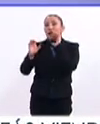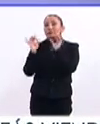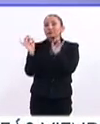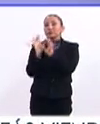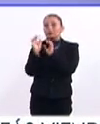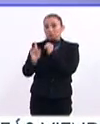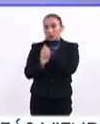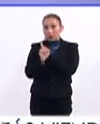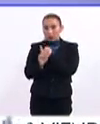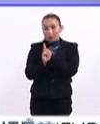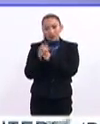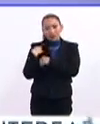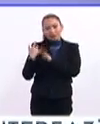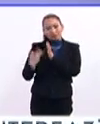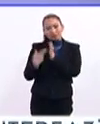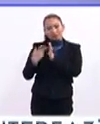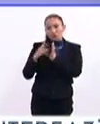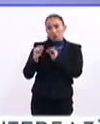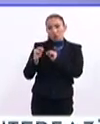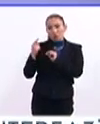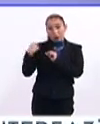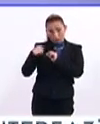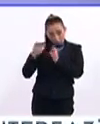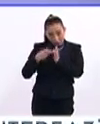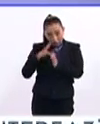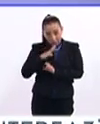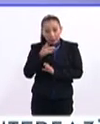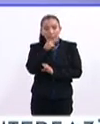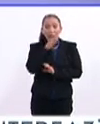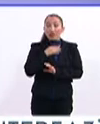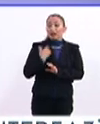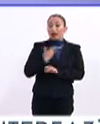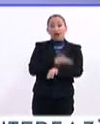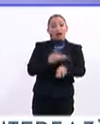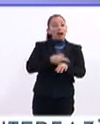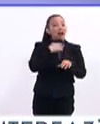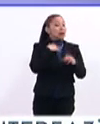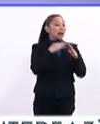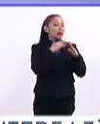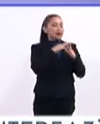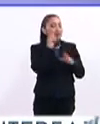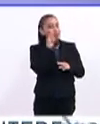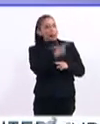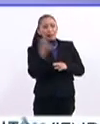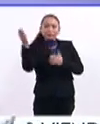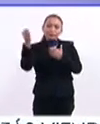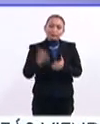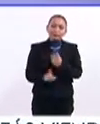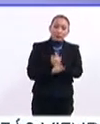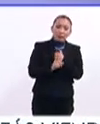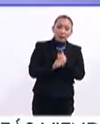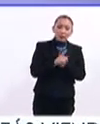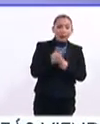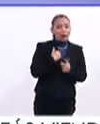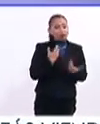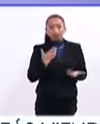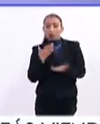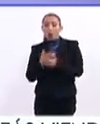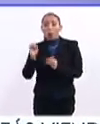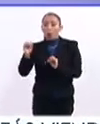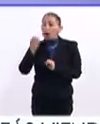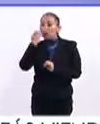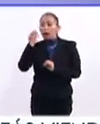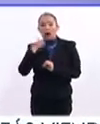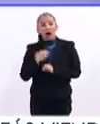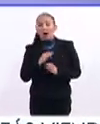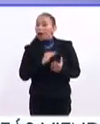posibles problemas, ¿no? Pero que muchas veces eso no se da. Uno, el padre lo quiere resolver en su casa si el niño llega con algún problema o la escuela,